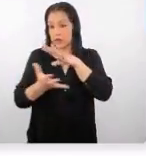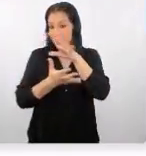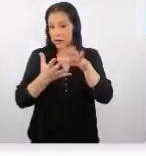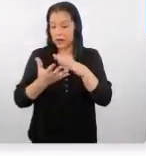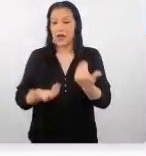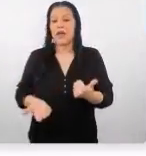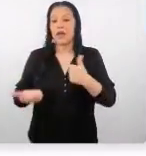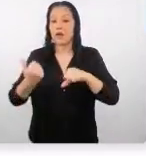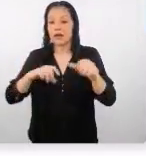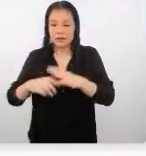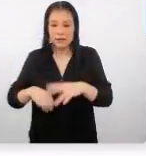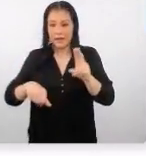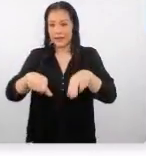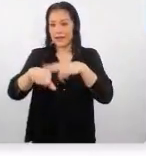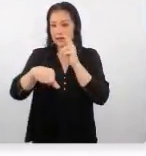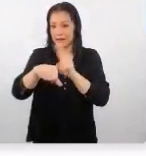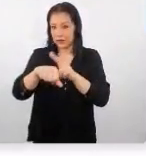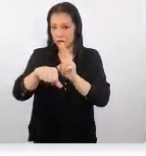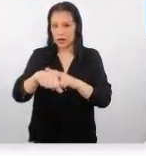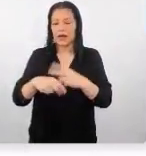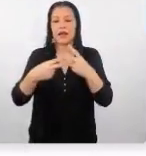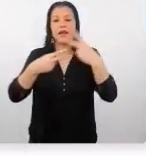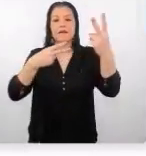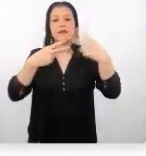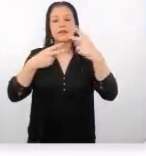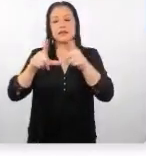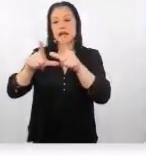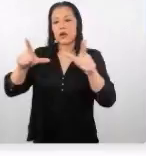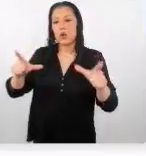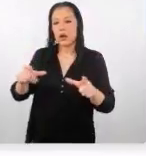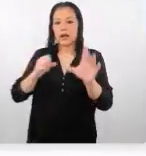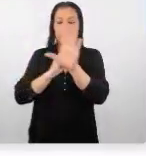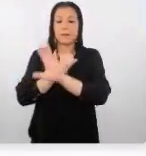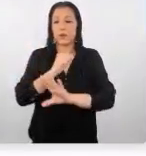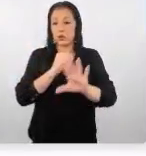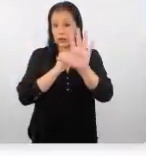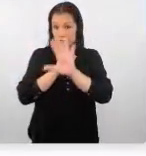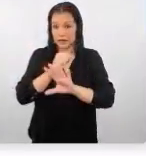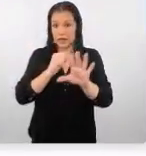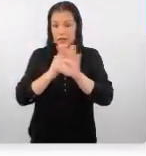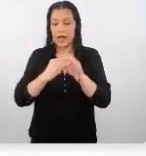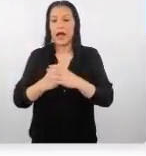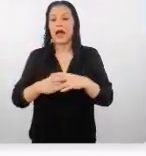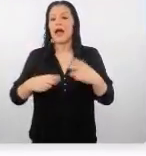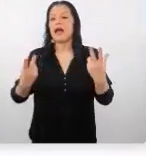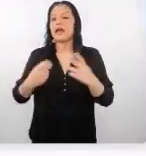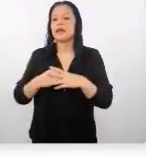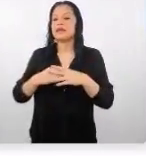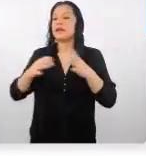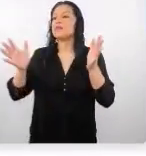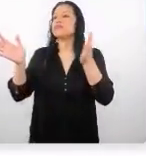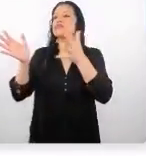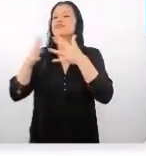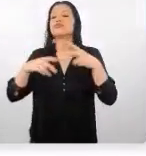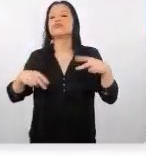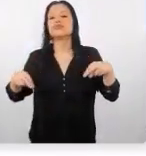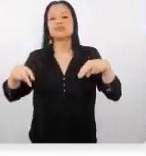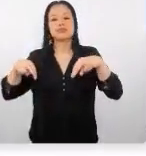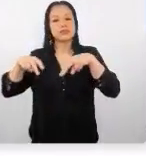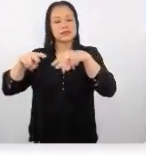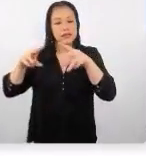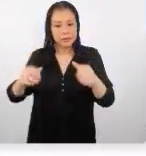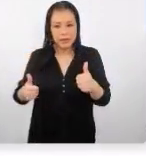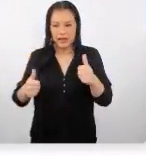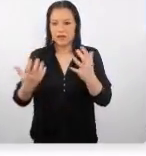actividades de naturaleza, visitar reservas naturales protegidas, hacer caminatas al aire libre y eso está justamente